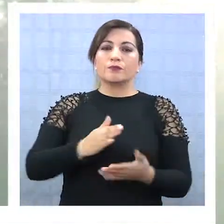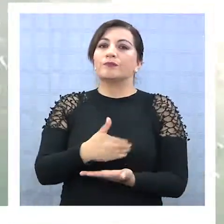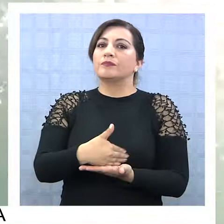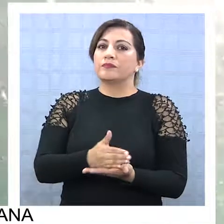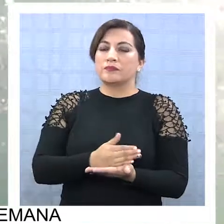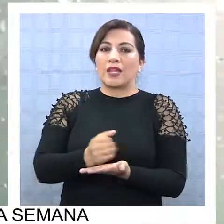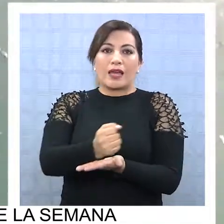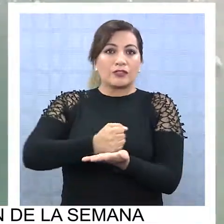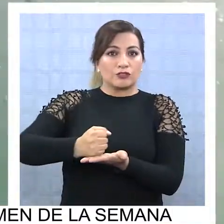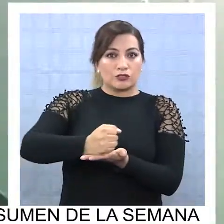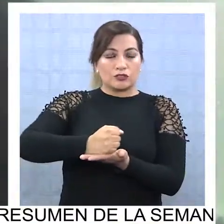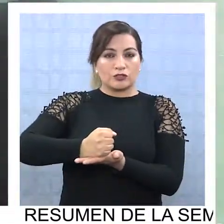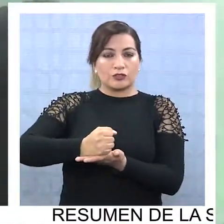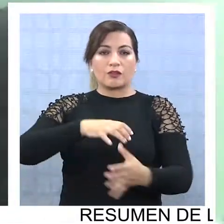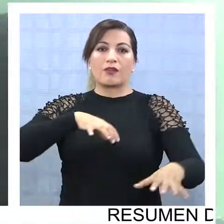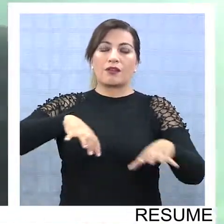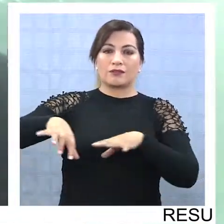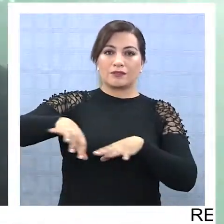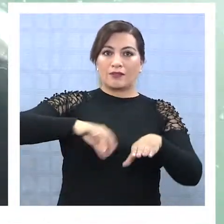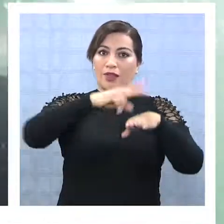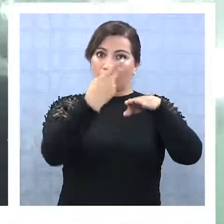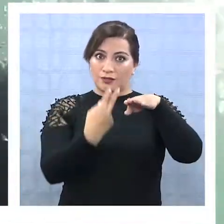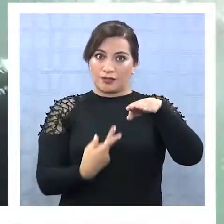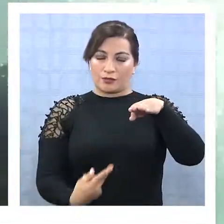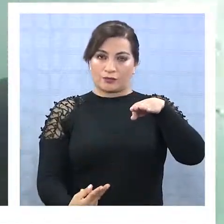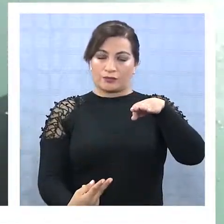Asociación de Actividades Subacuáticas.